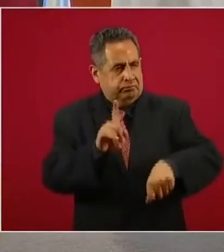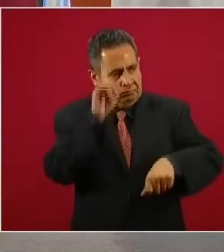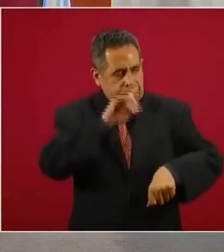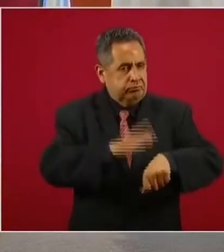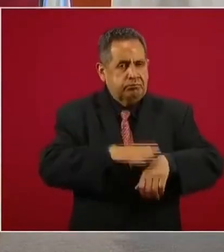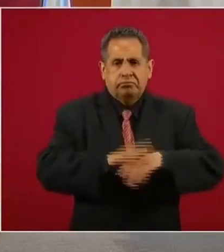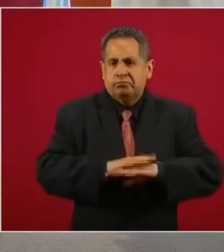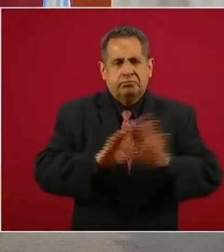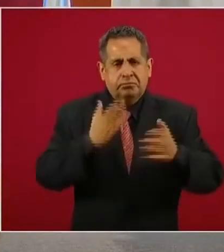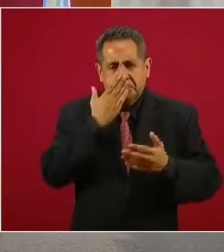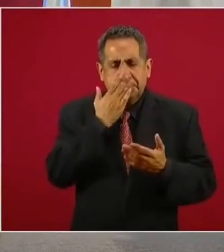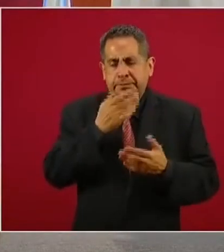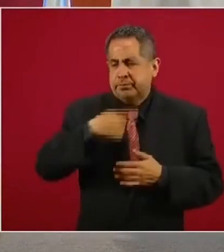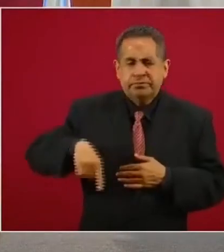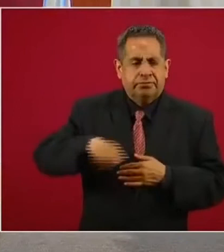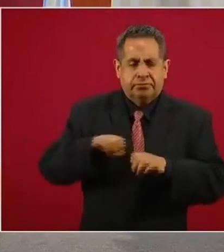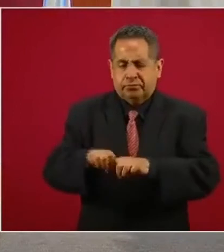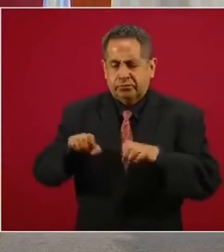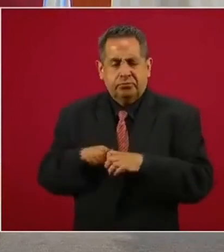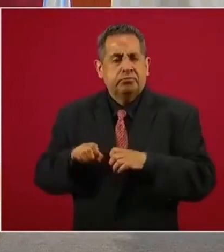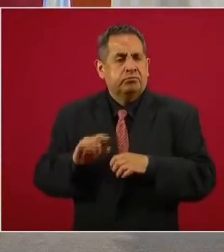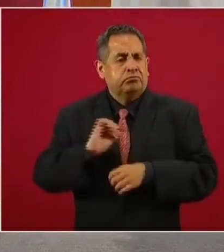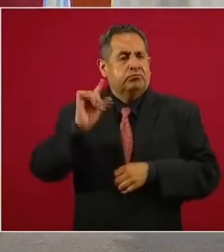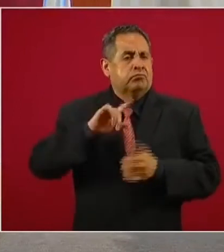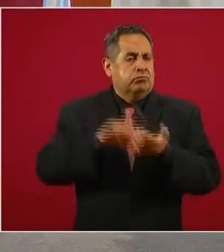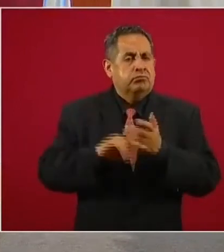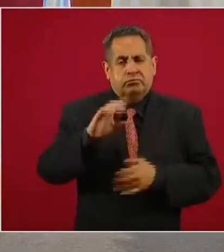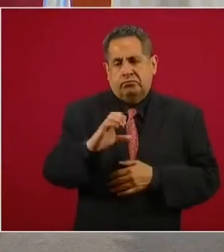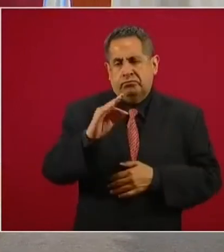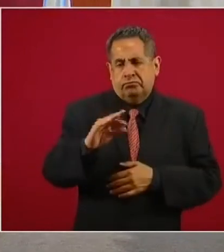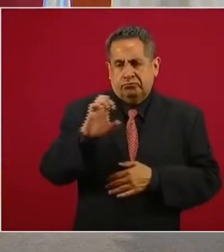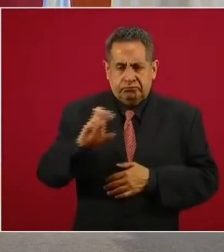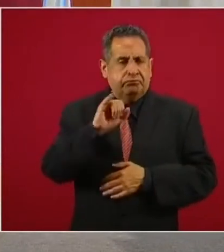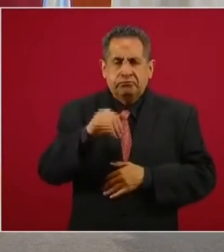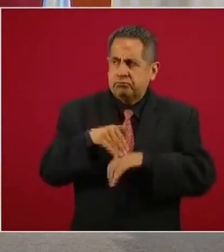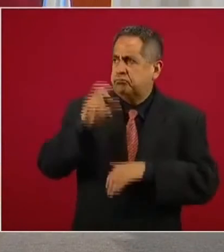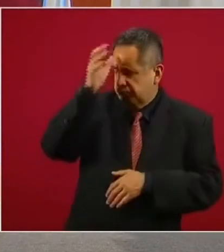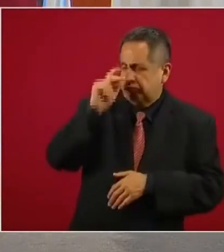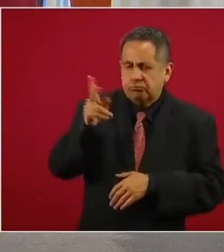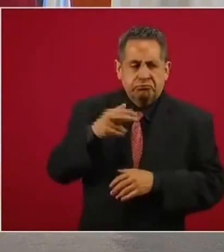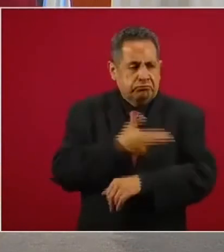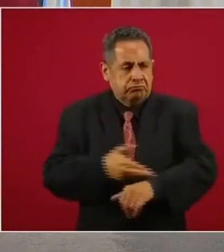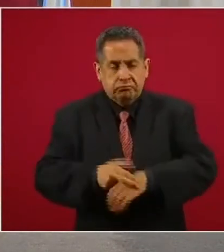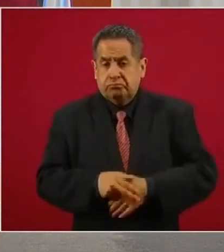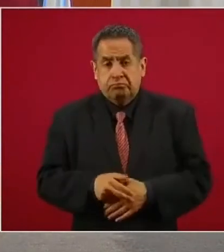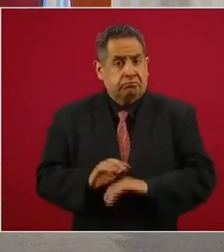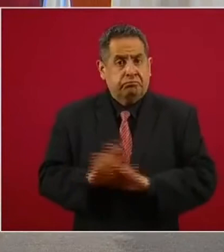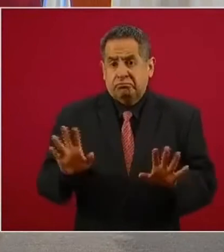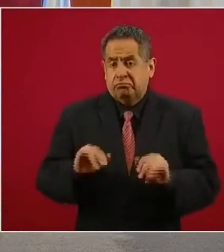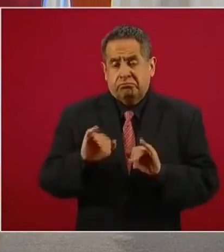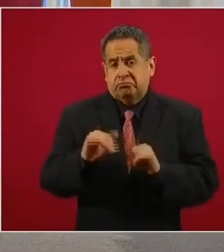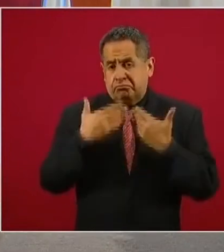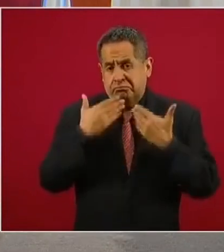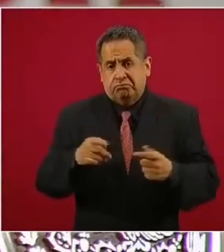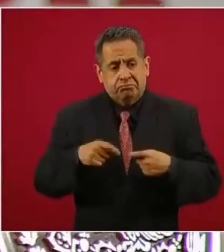atendidas por el equipo de especialistas de la Comisión Federal de Electricidad. Por lo tanto, se pudo dar ya